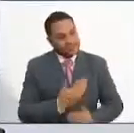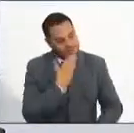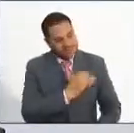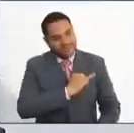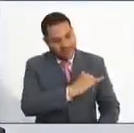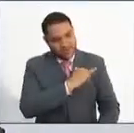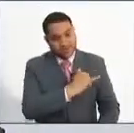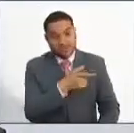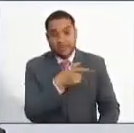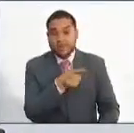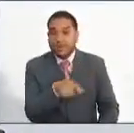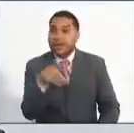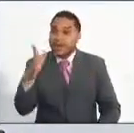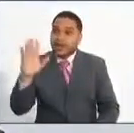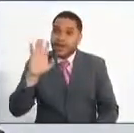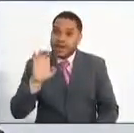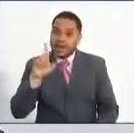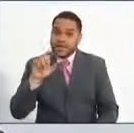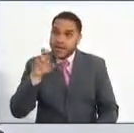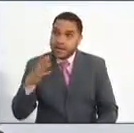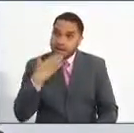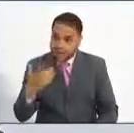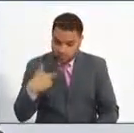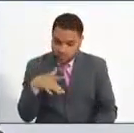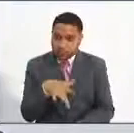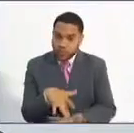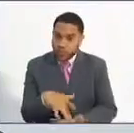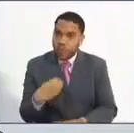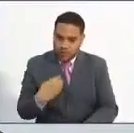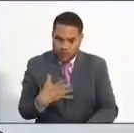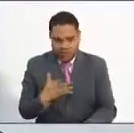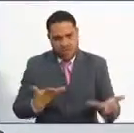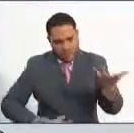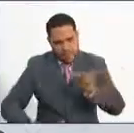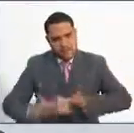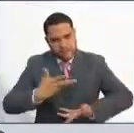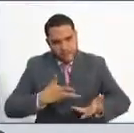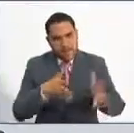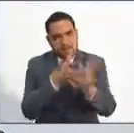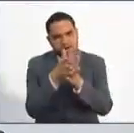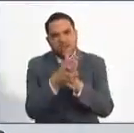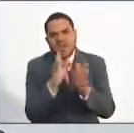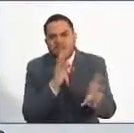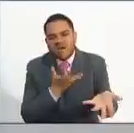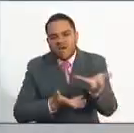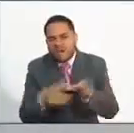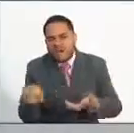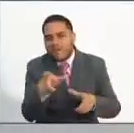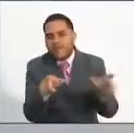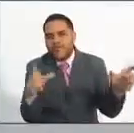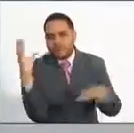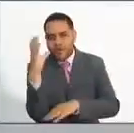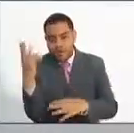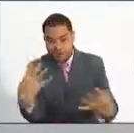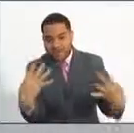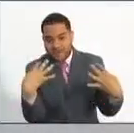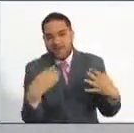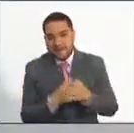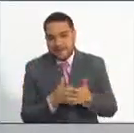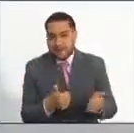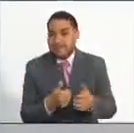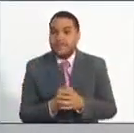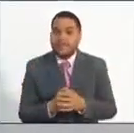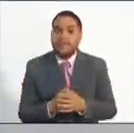Erika, muchas gracias a ti y a la escuela por esta invitación y esta oportunidad nuevamente para interactuar con todos los colombianos. Como seguramente lo haremos en unos momentos,